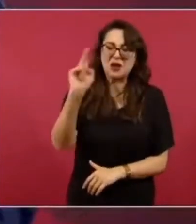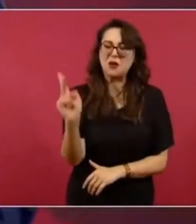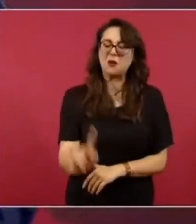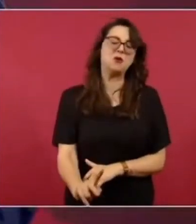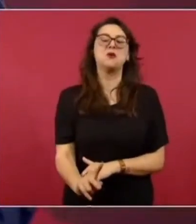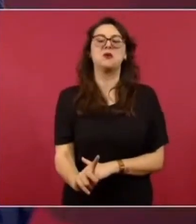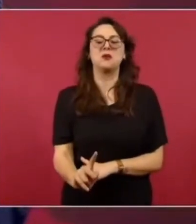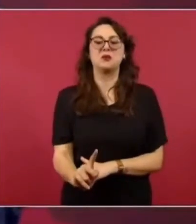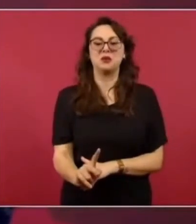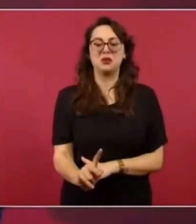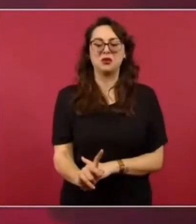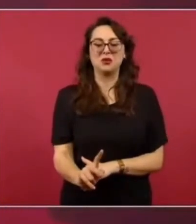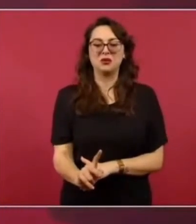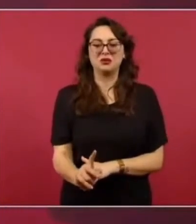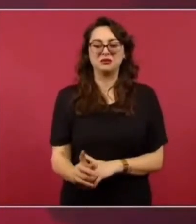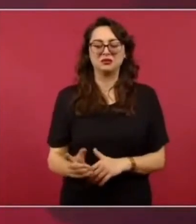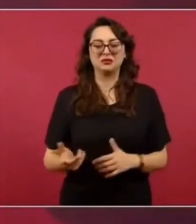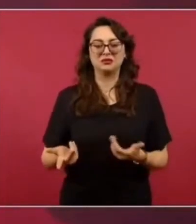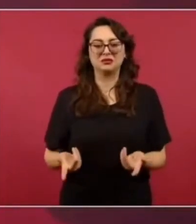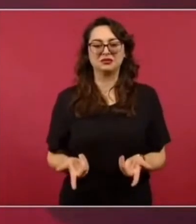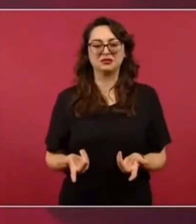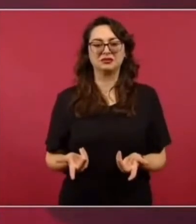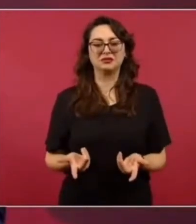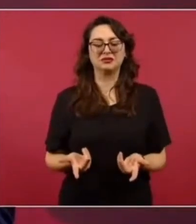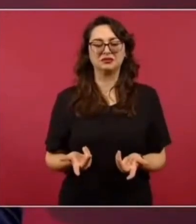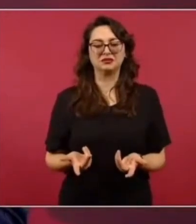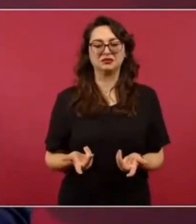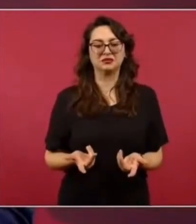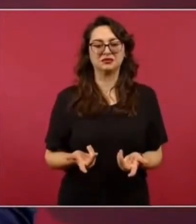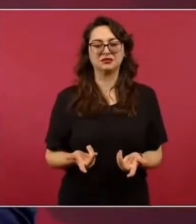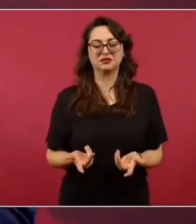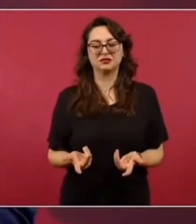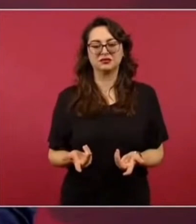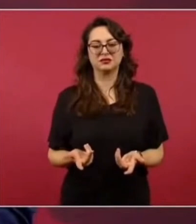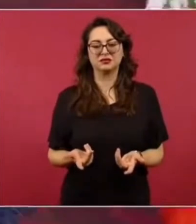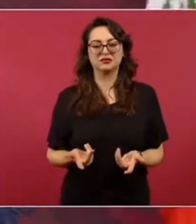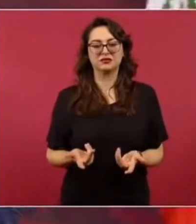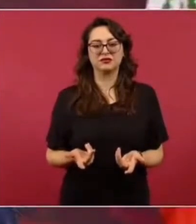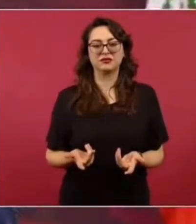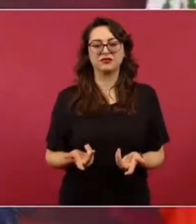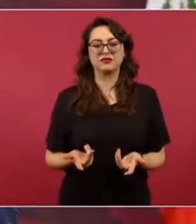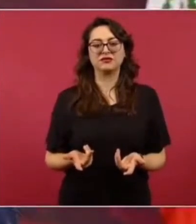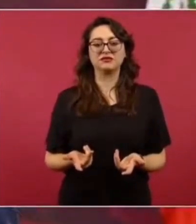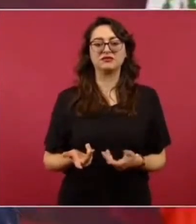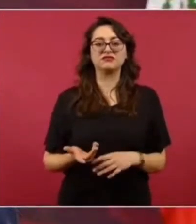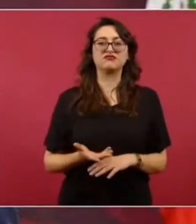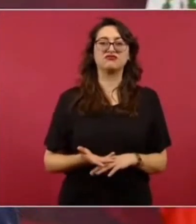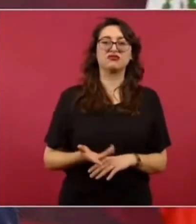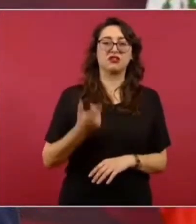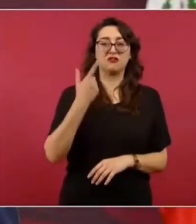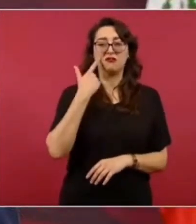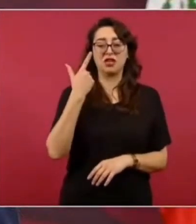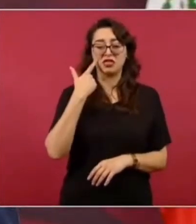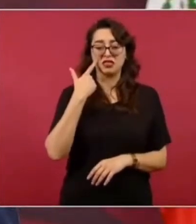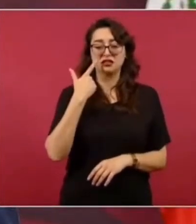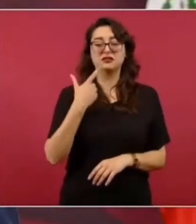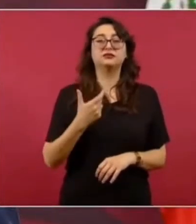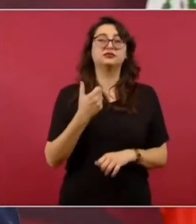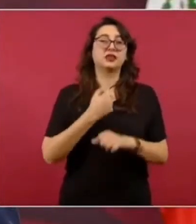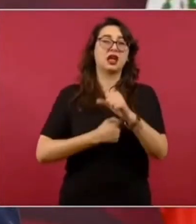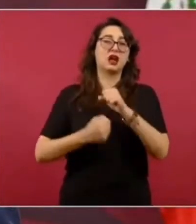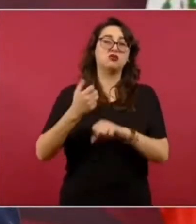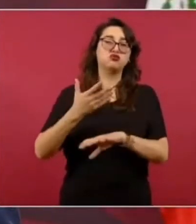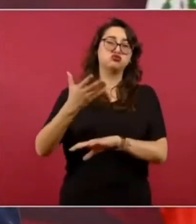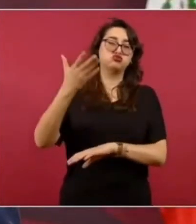El varón de Humboldt que llega a principios del siglo XIX a